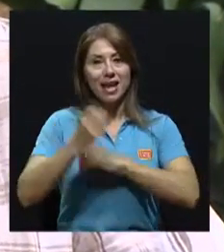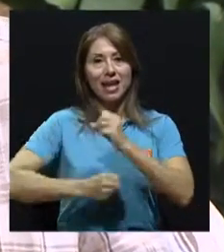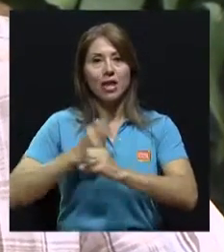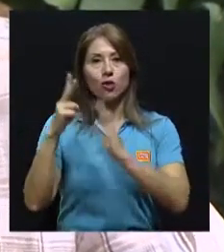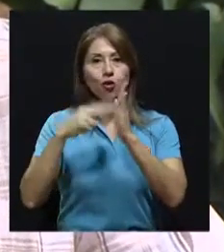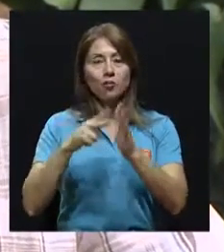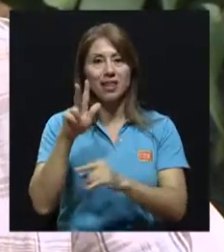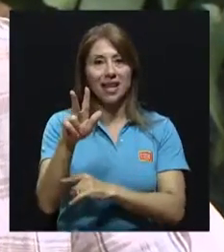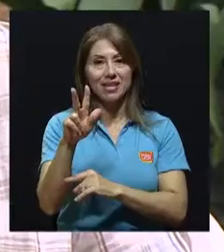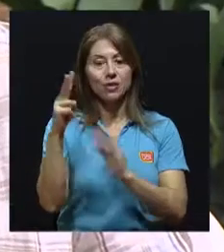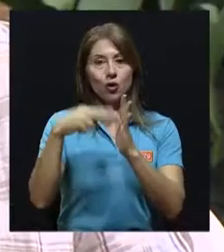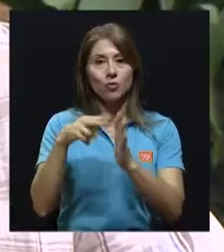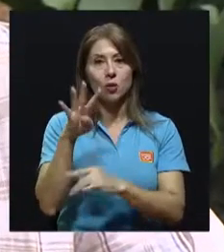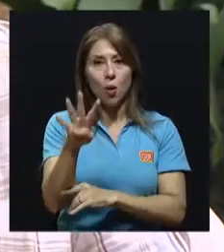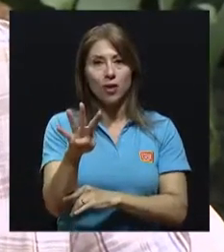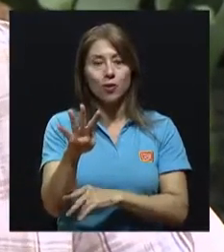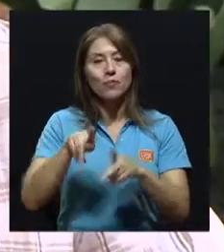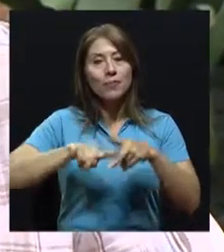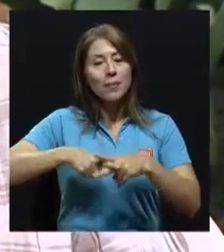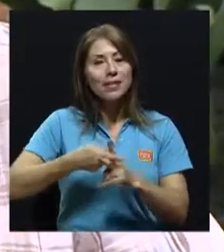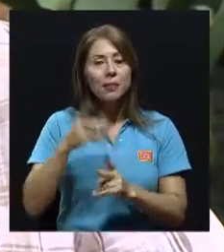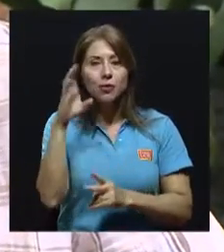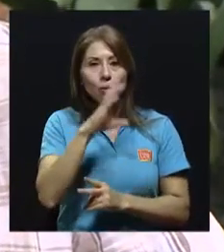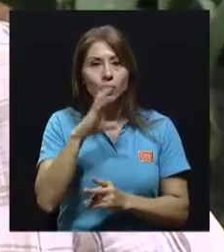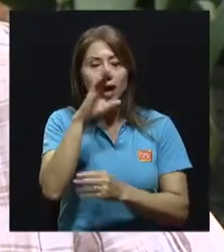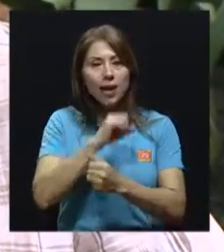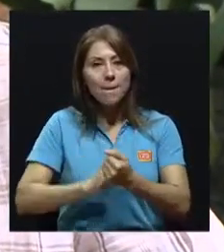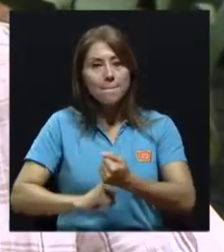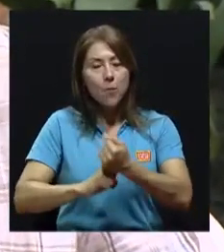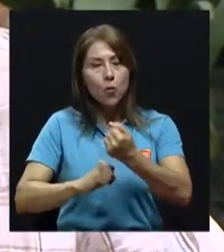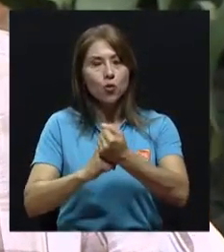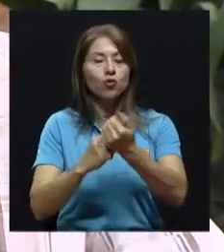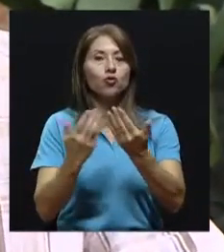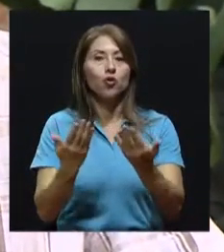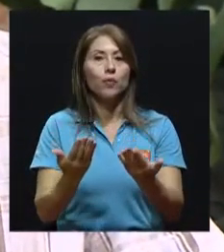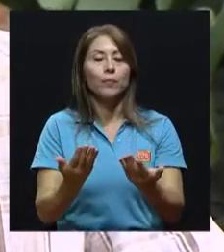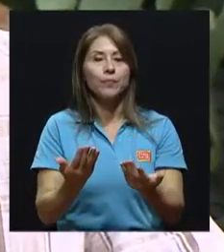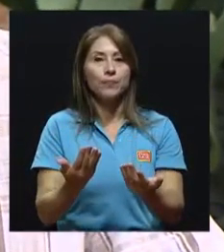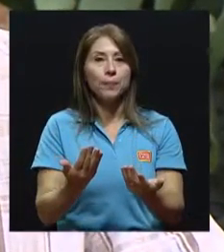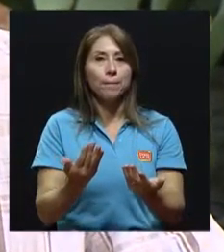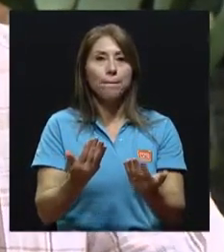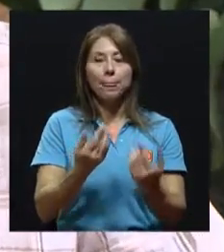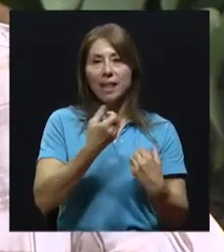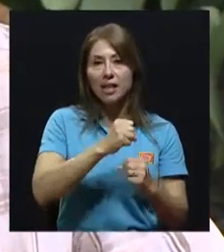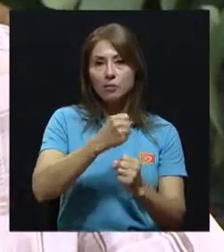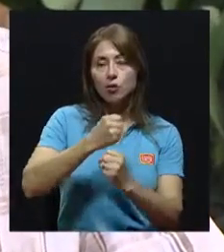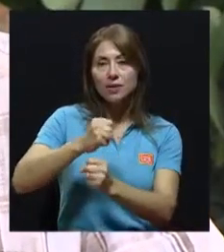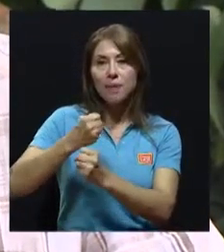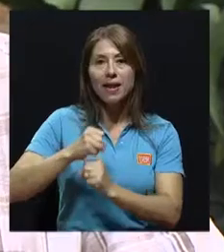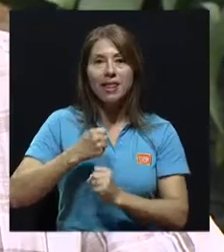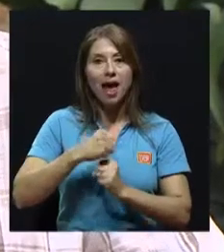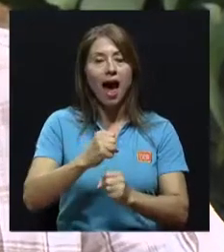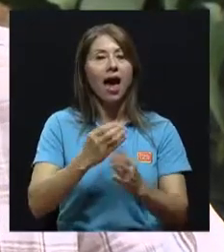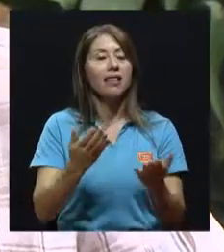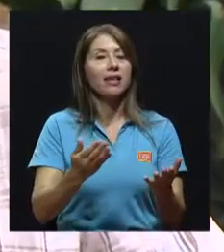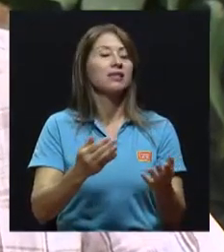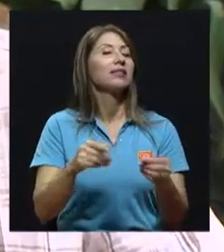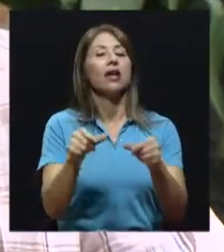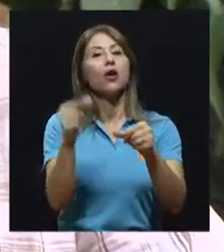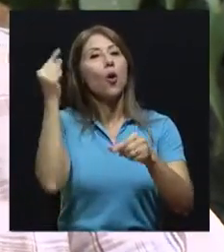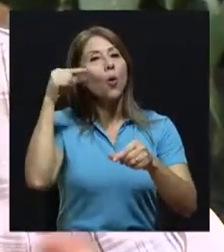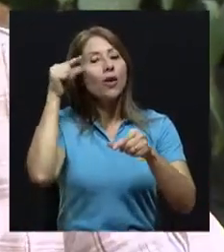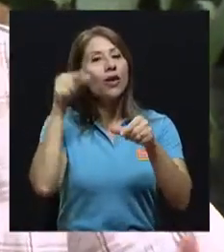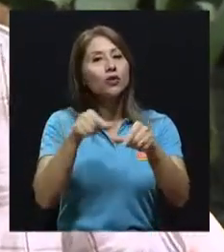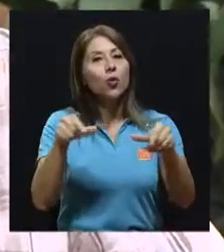-2004, empezamos a buscar apoyo en las municipalidades, en los gobiernos